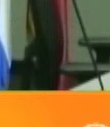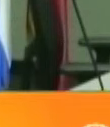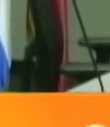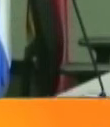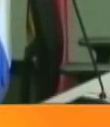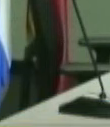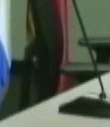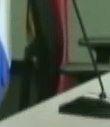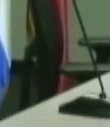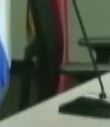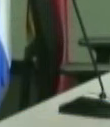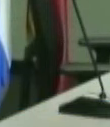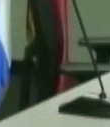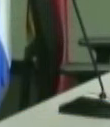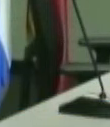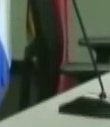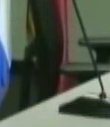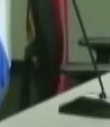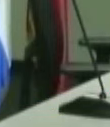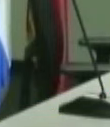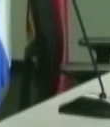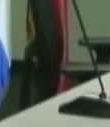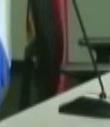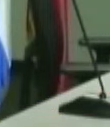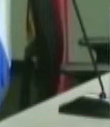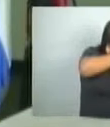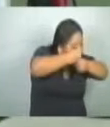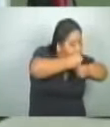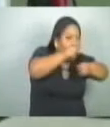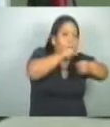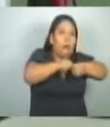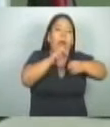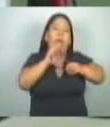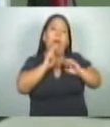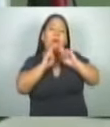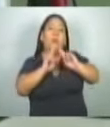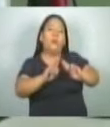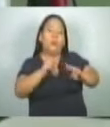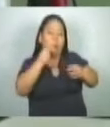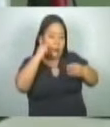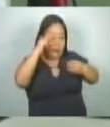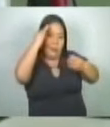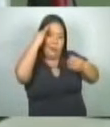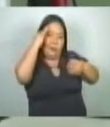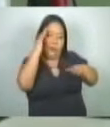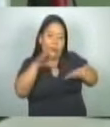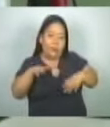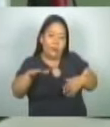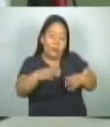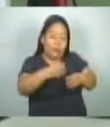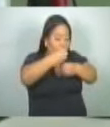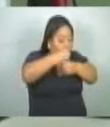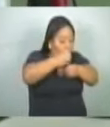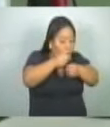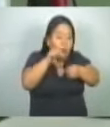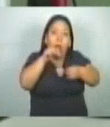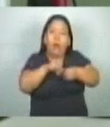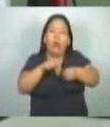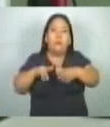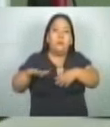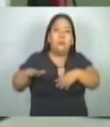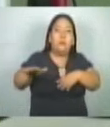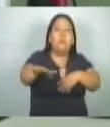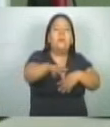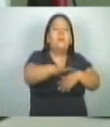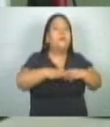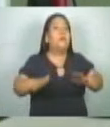luego de las diferentes investigaciones, se ha llegado a identificar estos cuerpos cristalinos que